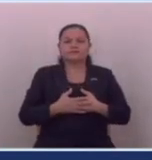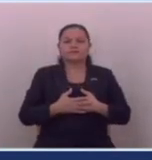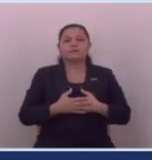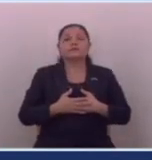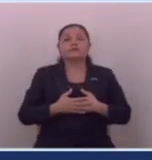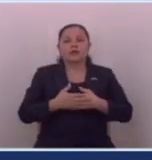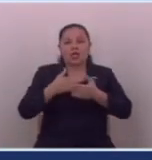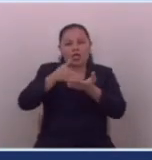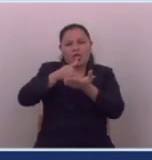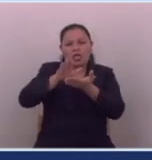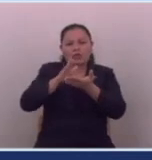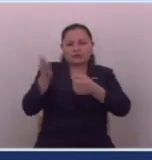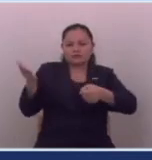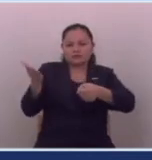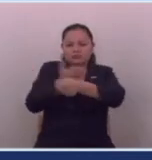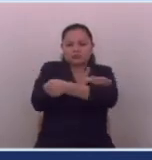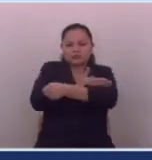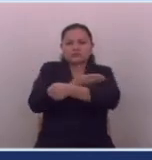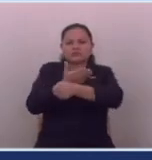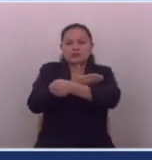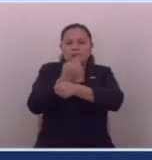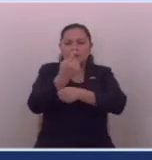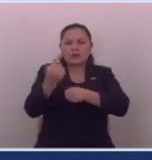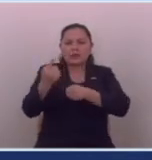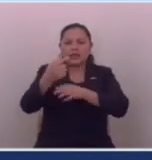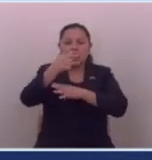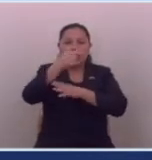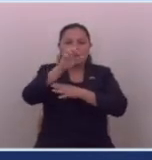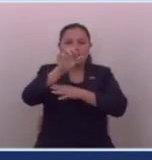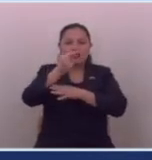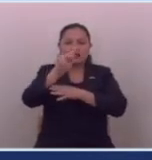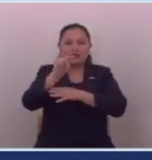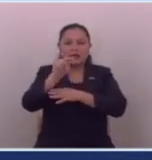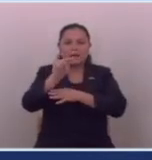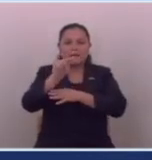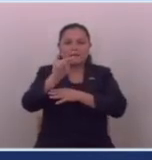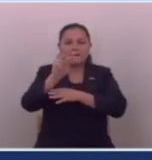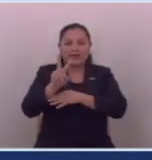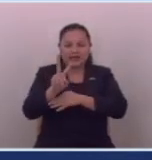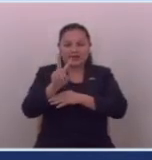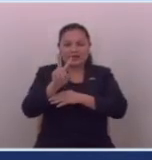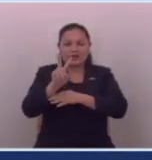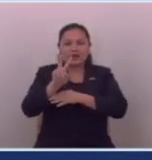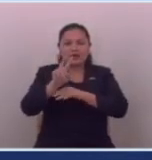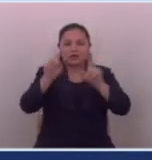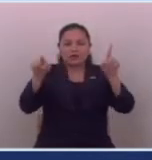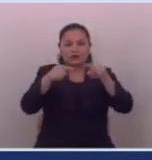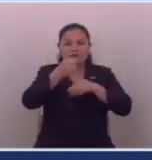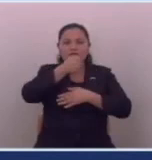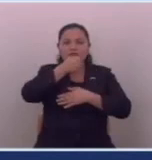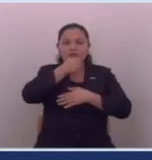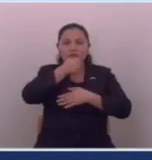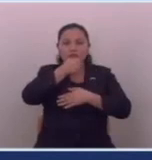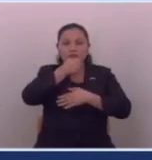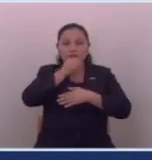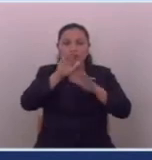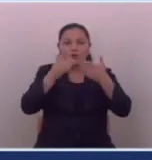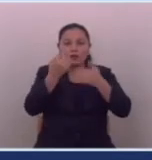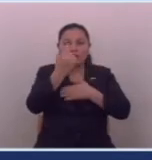cuando despidieron el montón de gente del canal Gente B porque también quebraron un canal de tele porque eran bien jugaditos